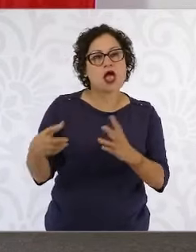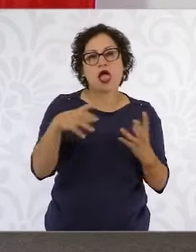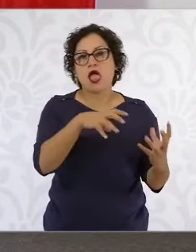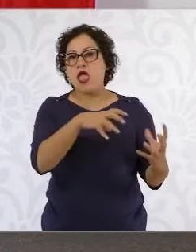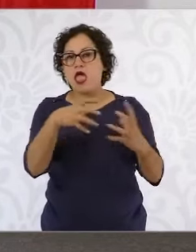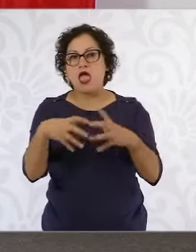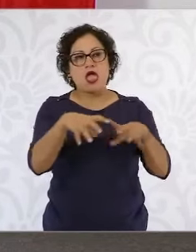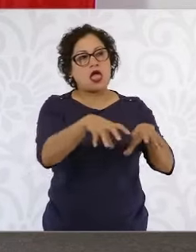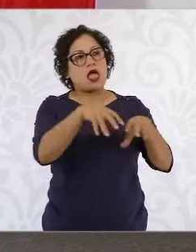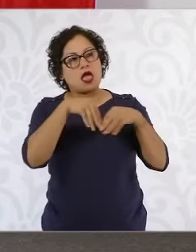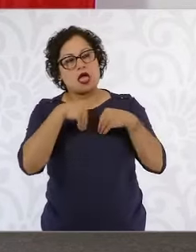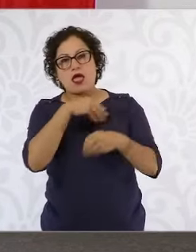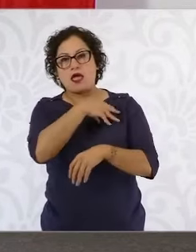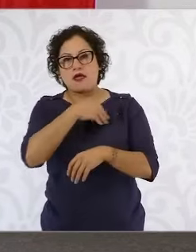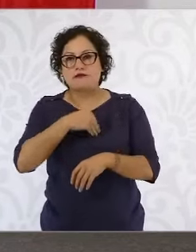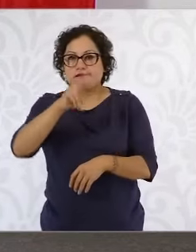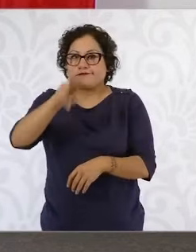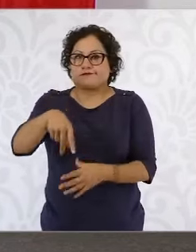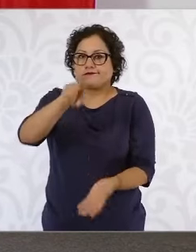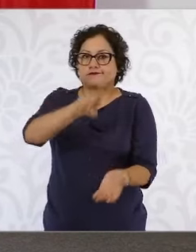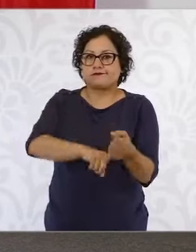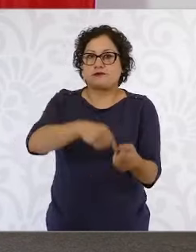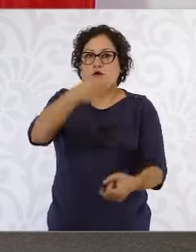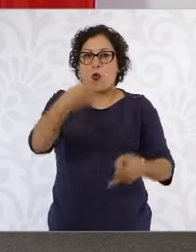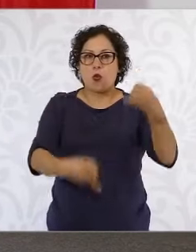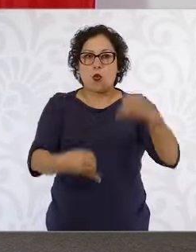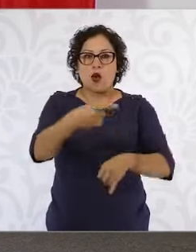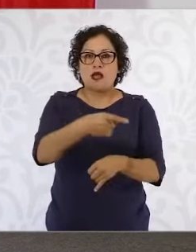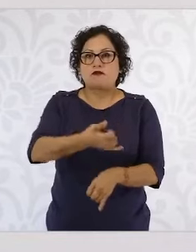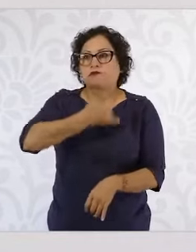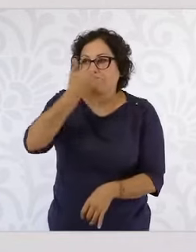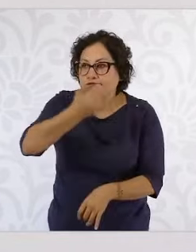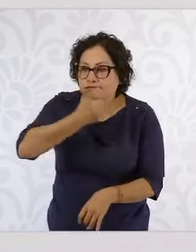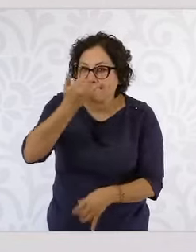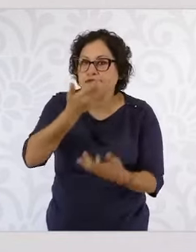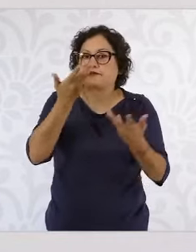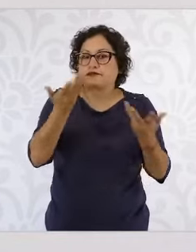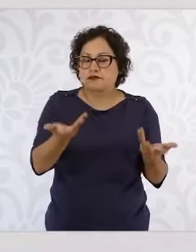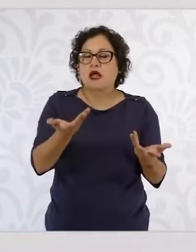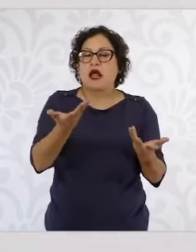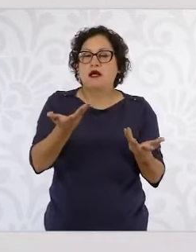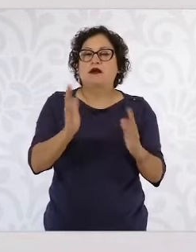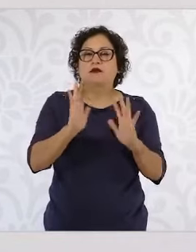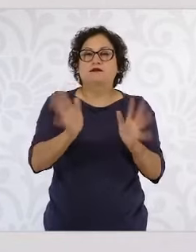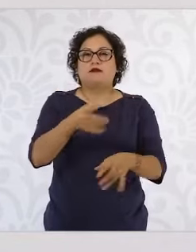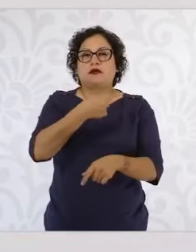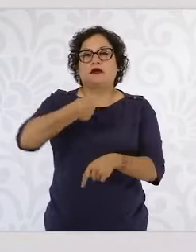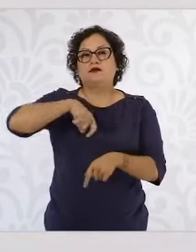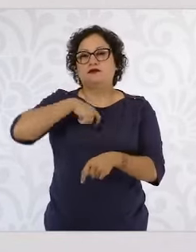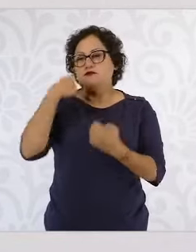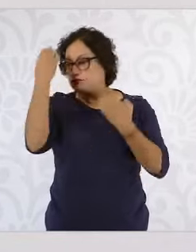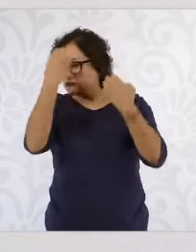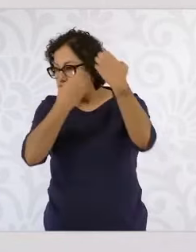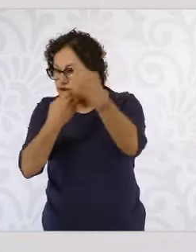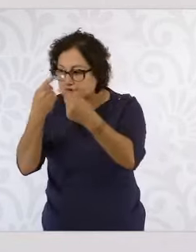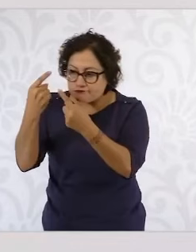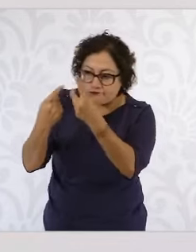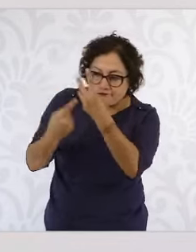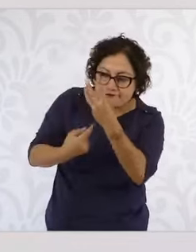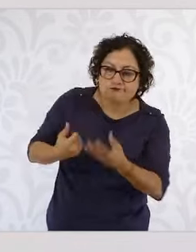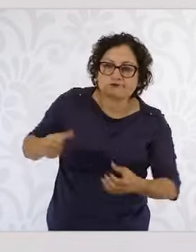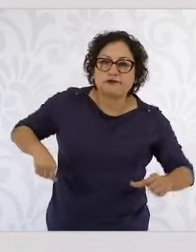hijos y que los jueces lamentablemente a veces actúan de manera equivocada. bueno, estamos ya analizando qué acciones y me parece que estas